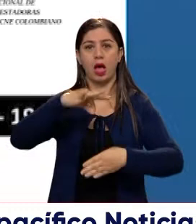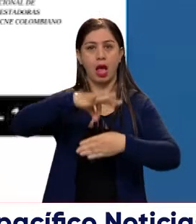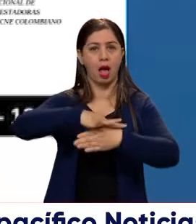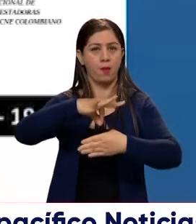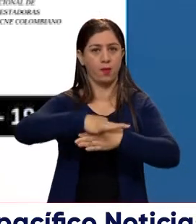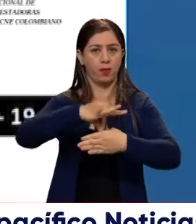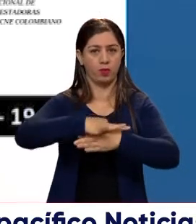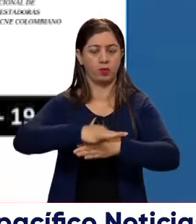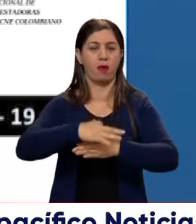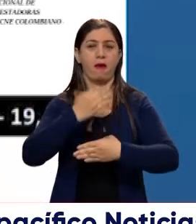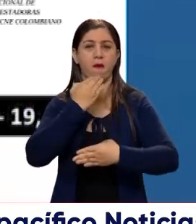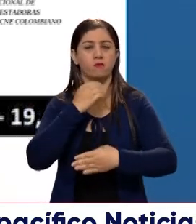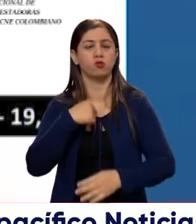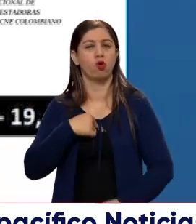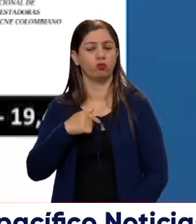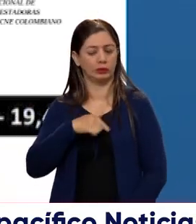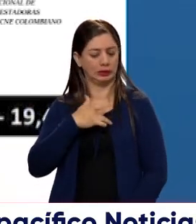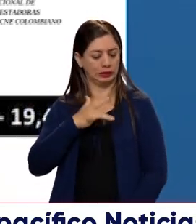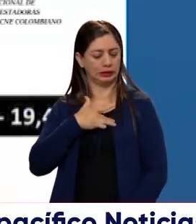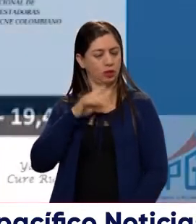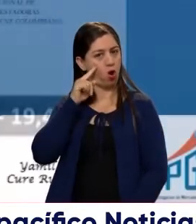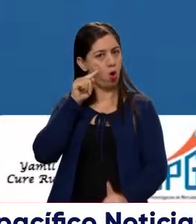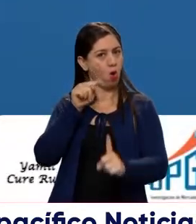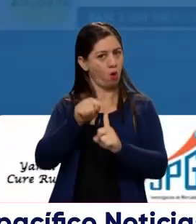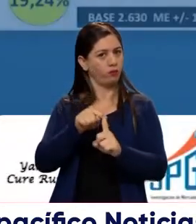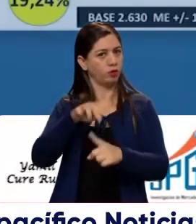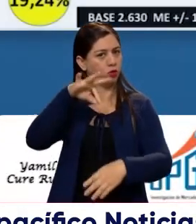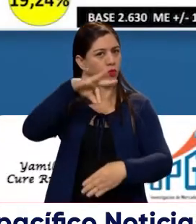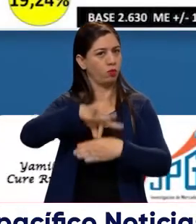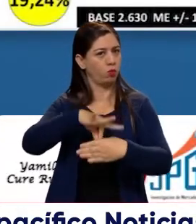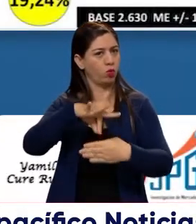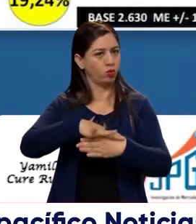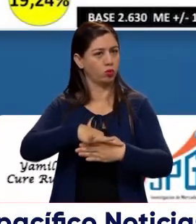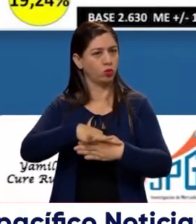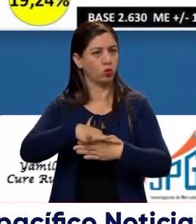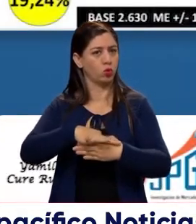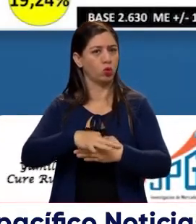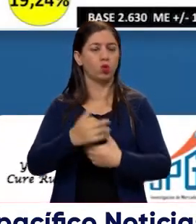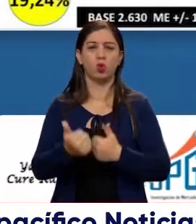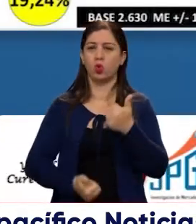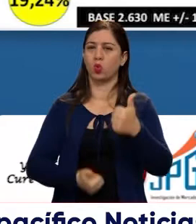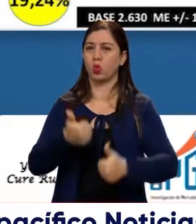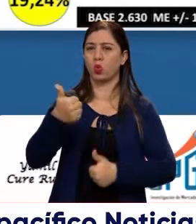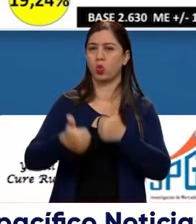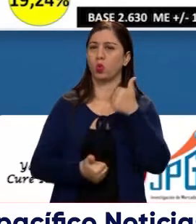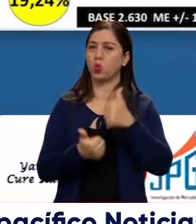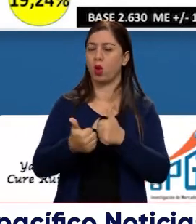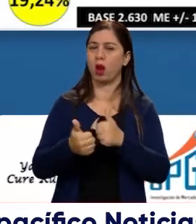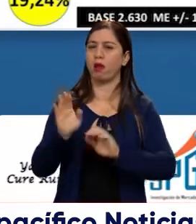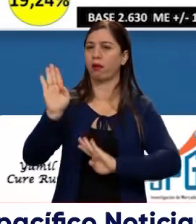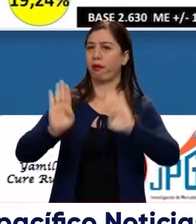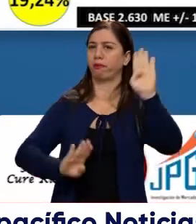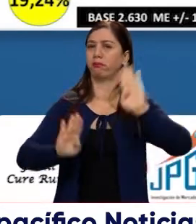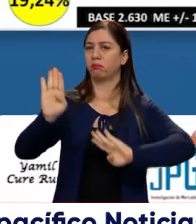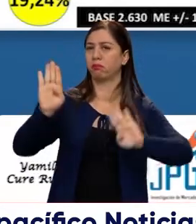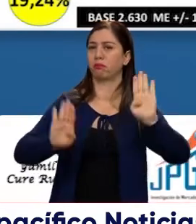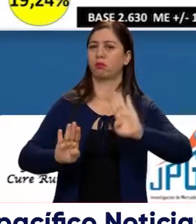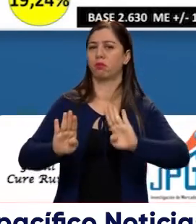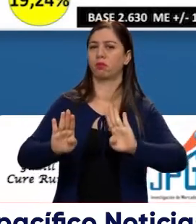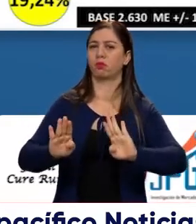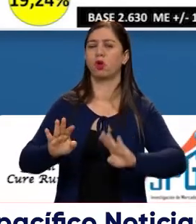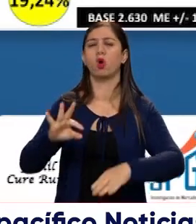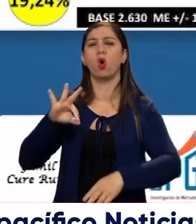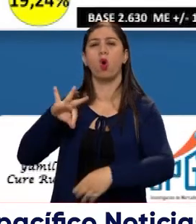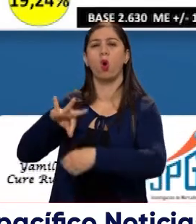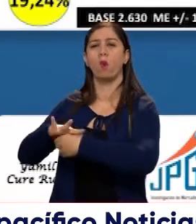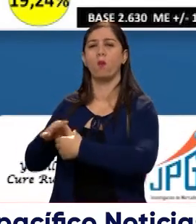es decir, esa intención que está directamente relacionada con la figura del candidato. ¿Por qué vota